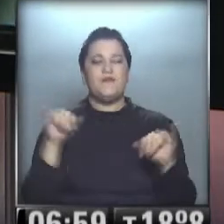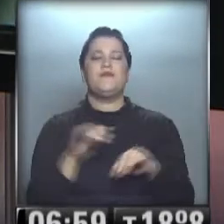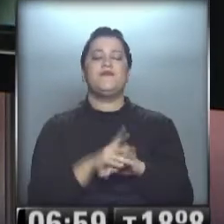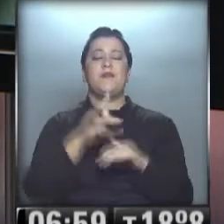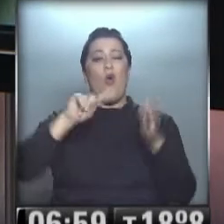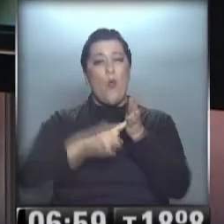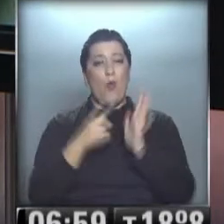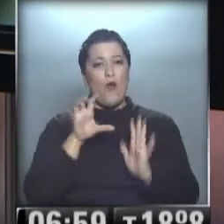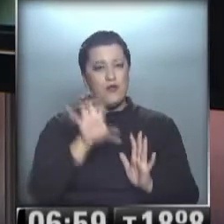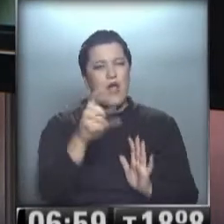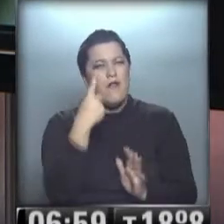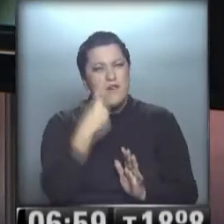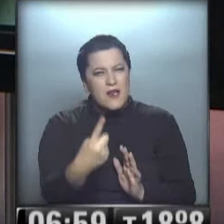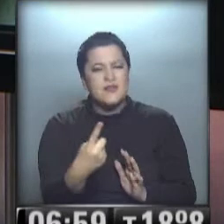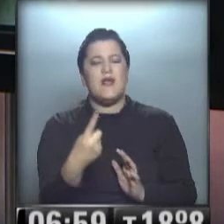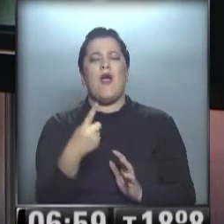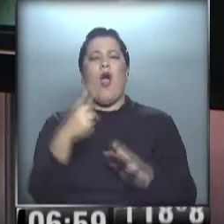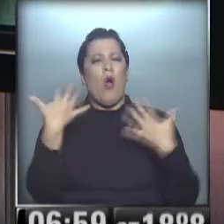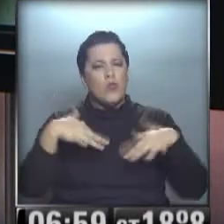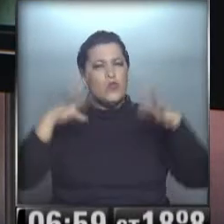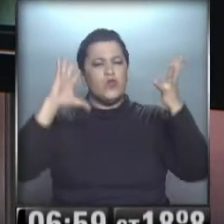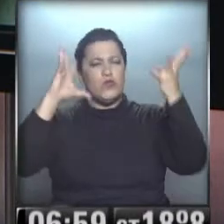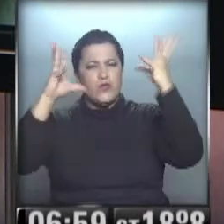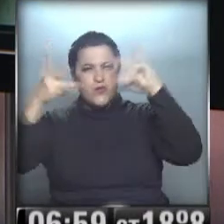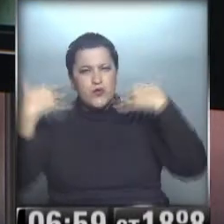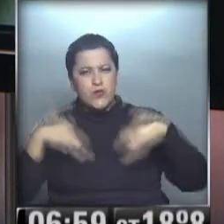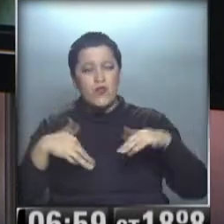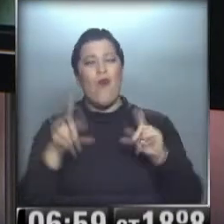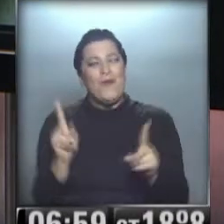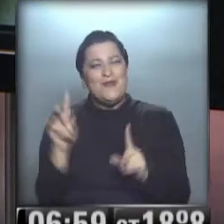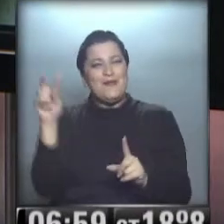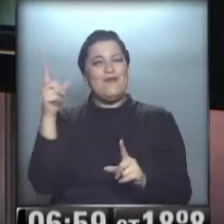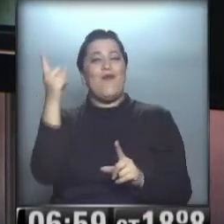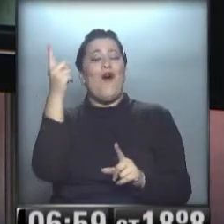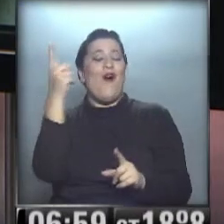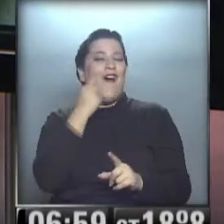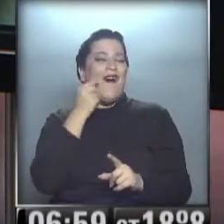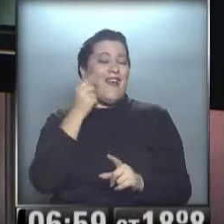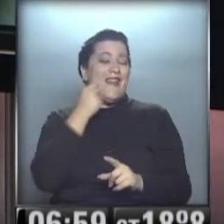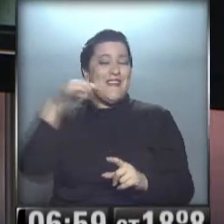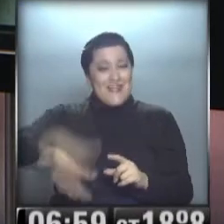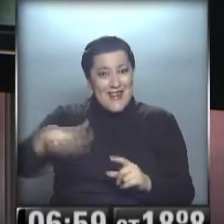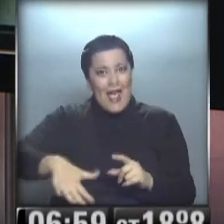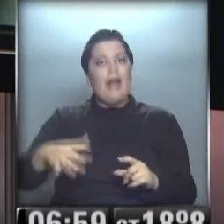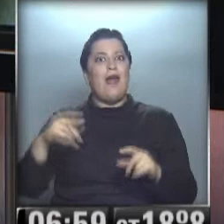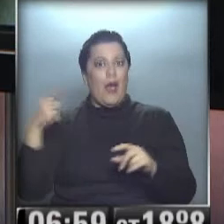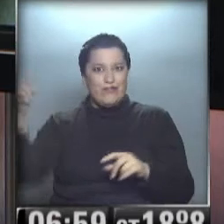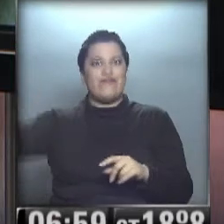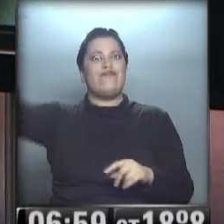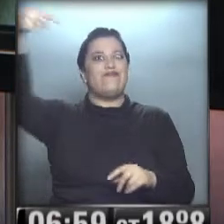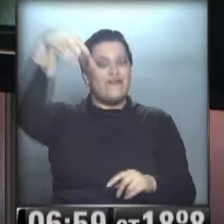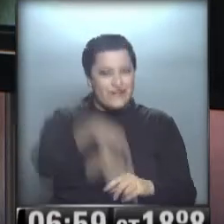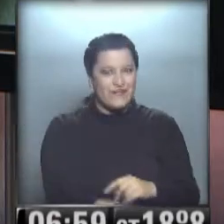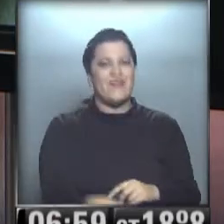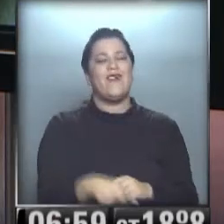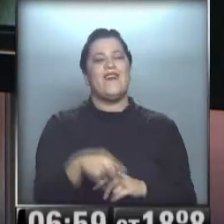Gran Buenos Aires, fíjense, mucha nubosidad. El principito la atravesó toda para ser con nosotros. Amiguitos queridos,